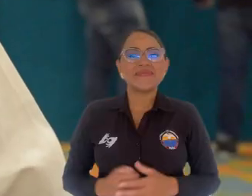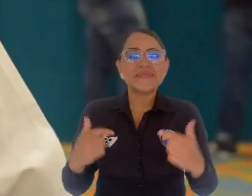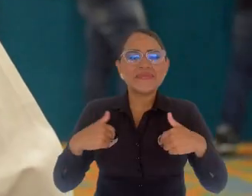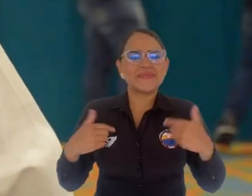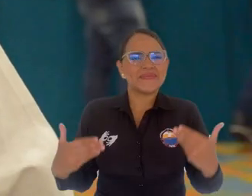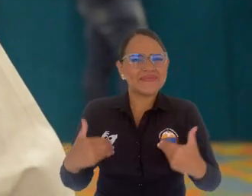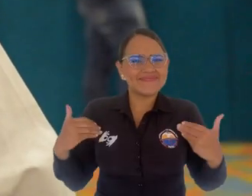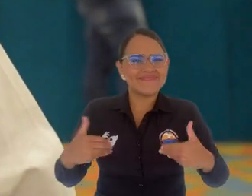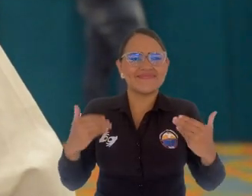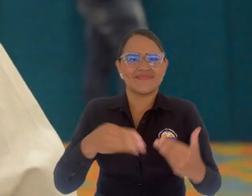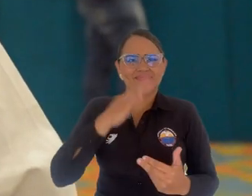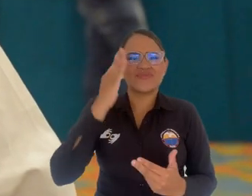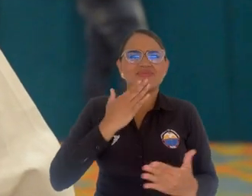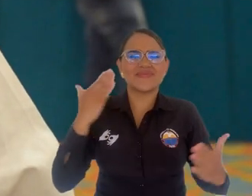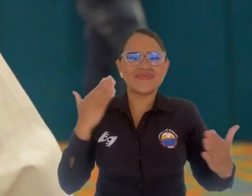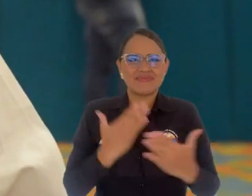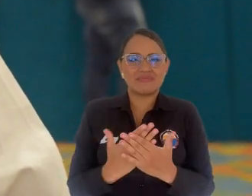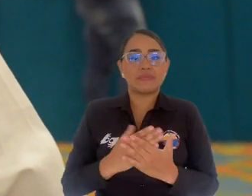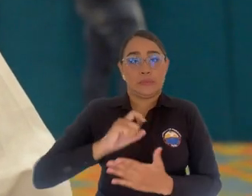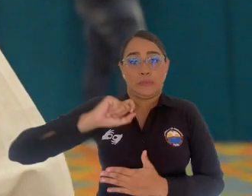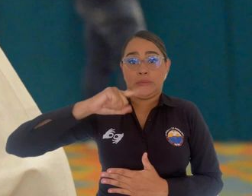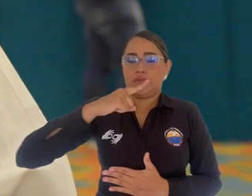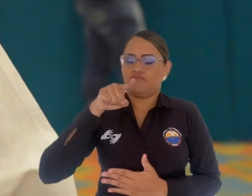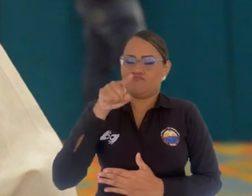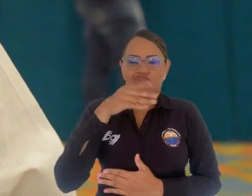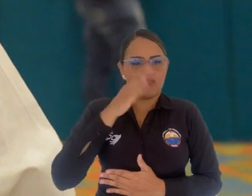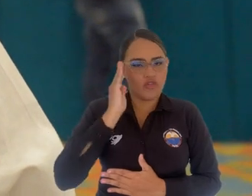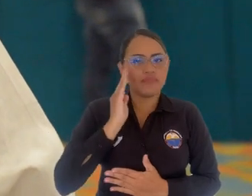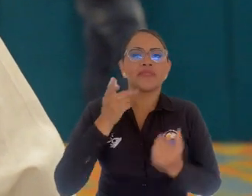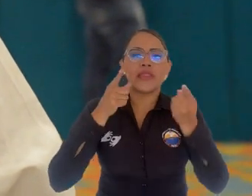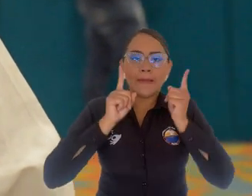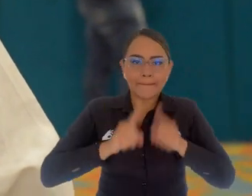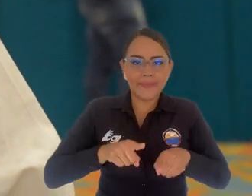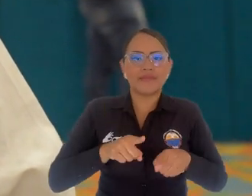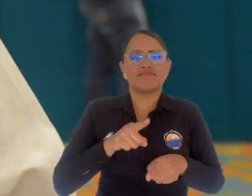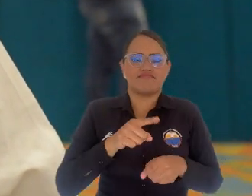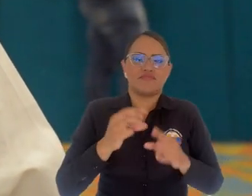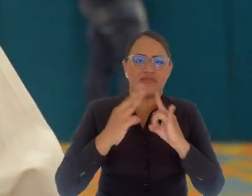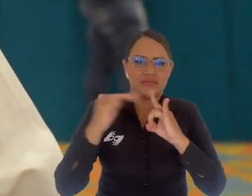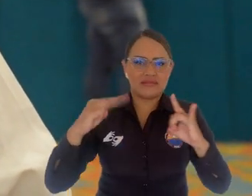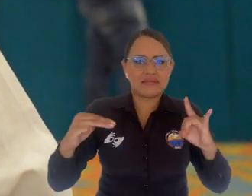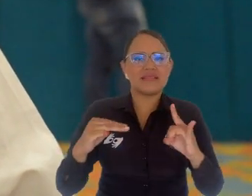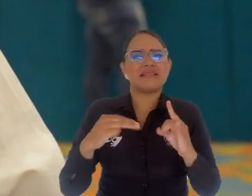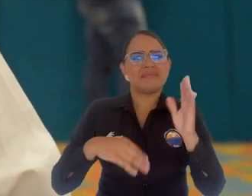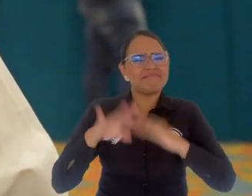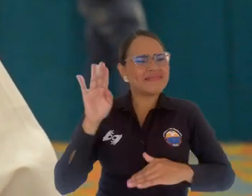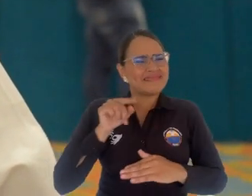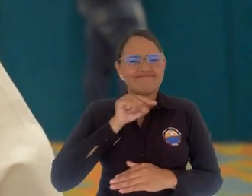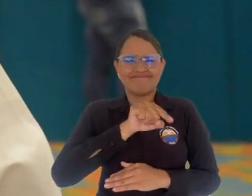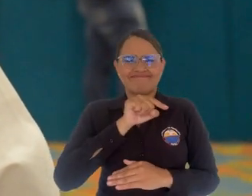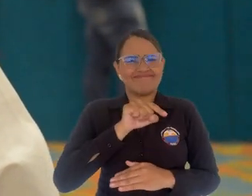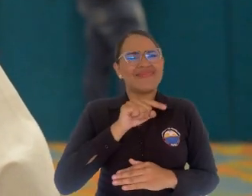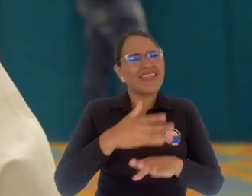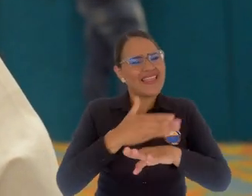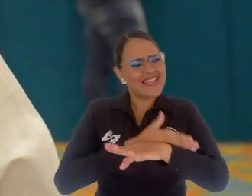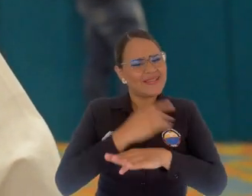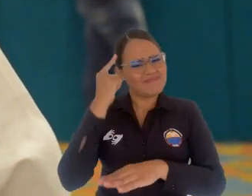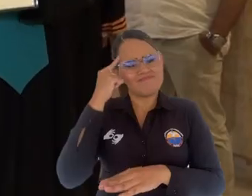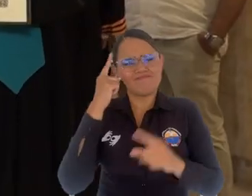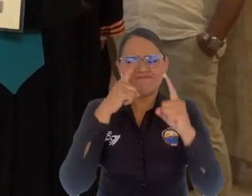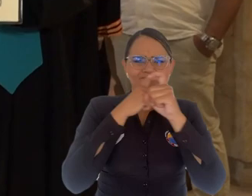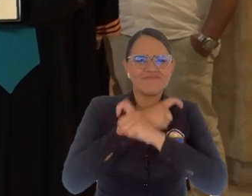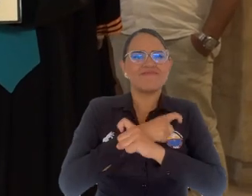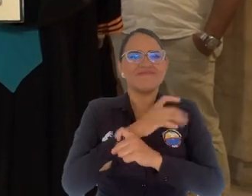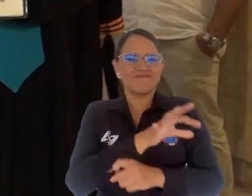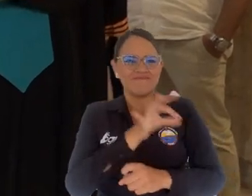Con Placida le doy gracias a Dios primeramente y a la Universidad del Magdalena, universidad que escogimos